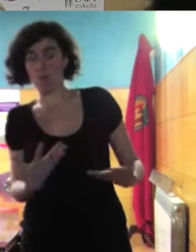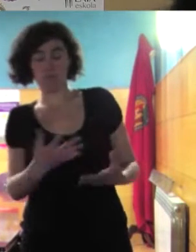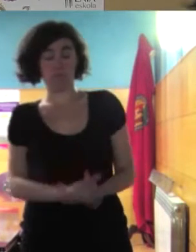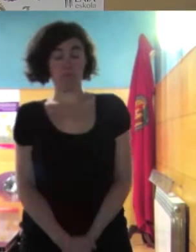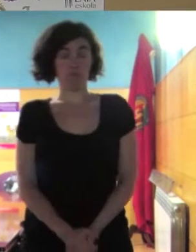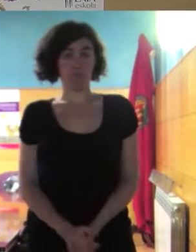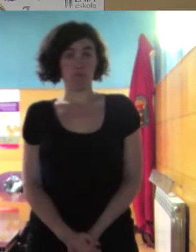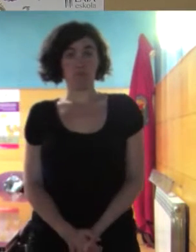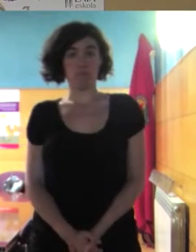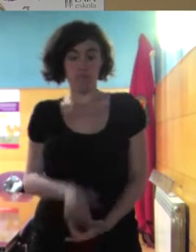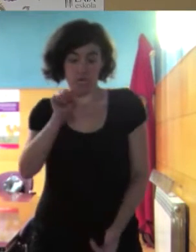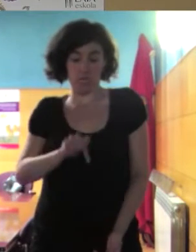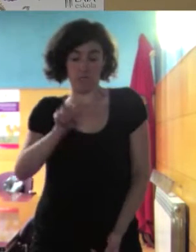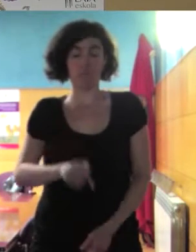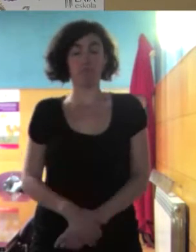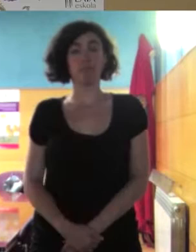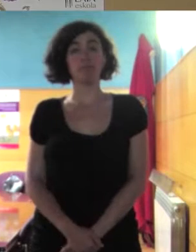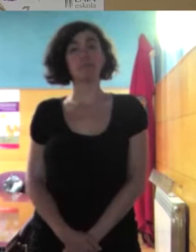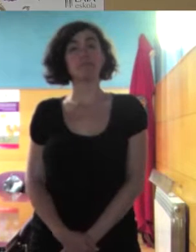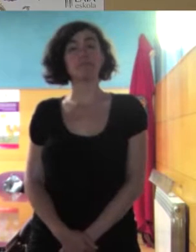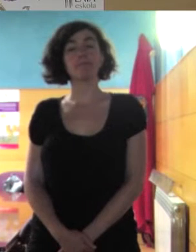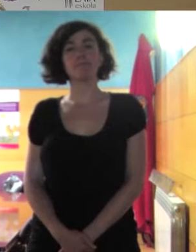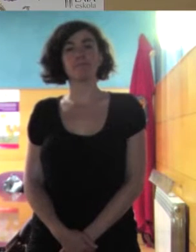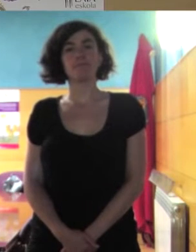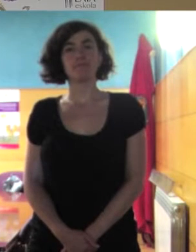bueno yo ahora traigo bueno y